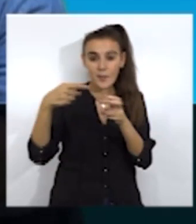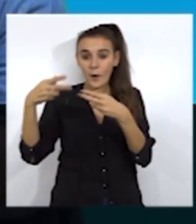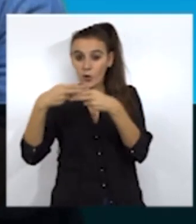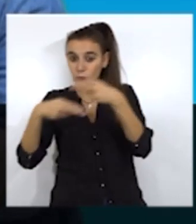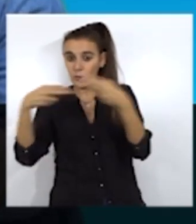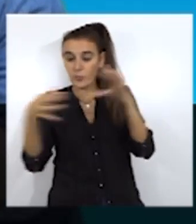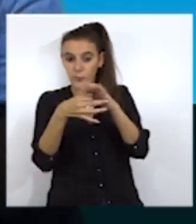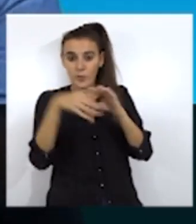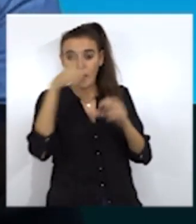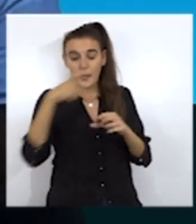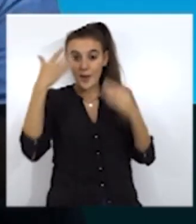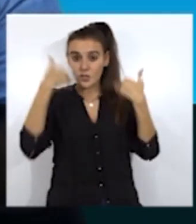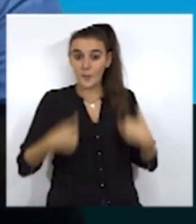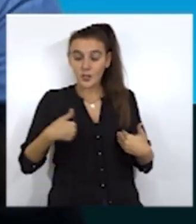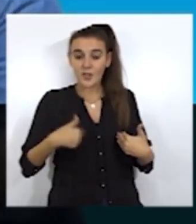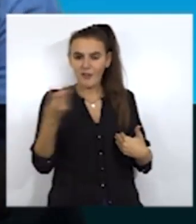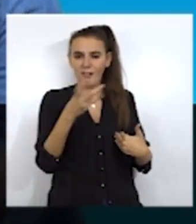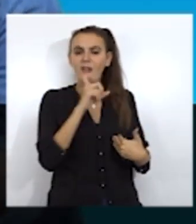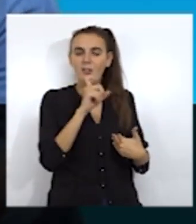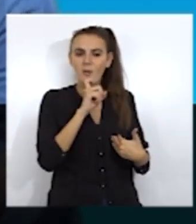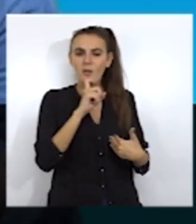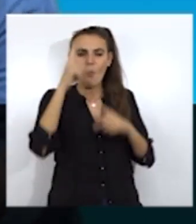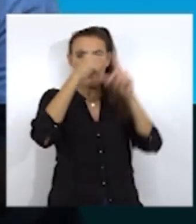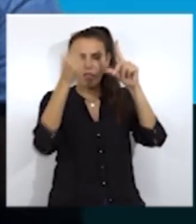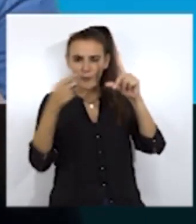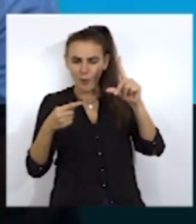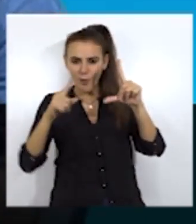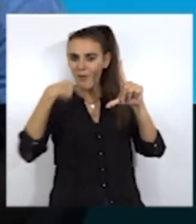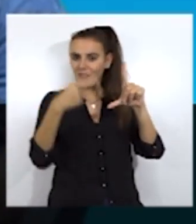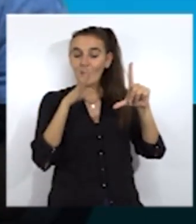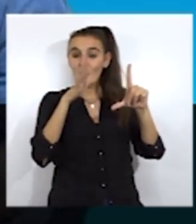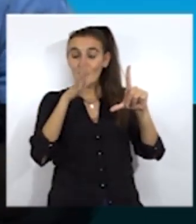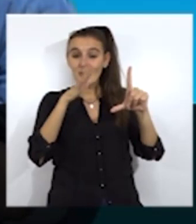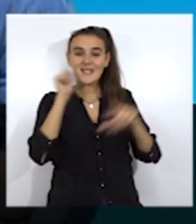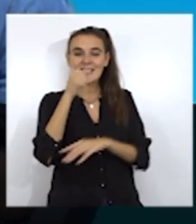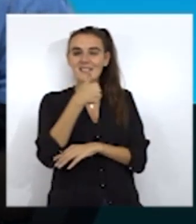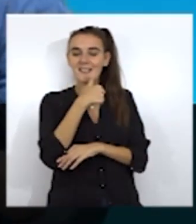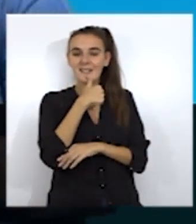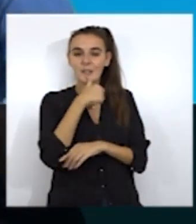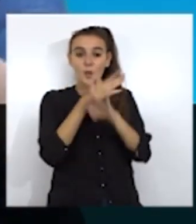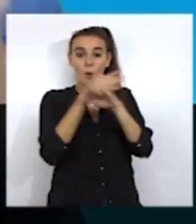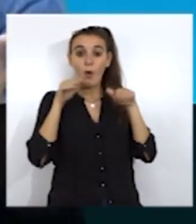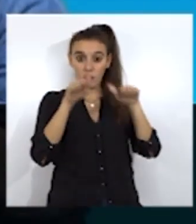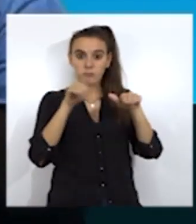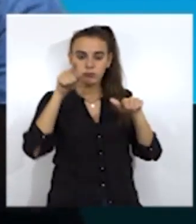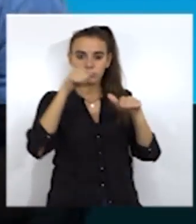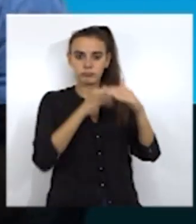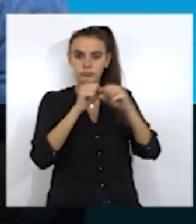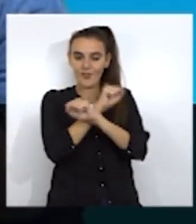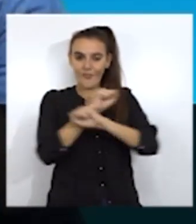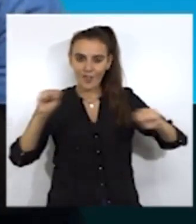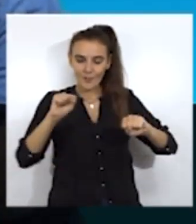personajes son muy caricaturescos y eso ha sido el gran secreto de que Fortnite pegará esa explosión, esa